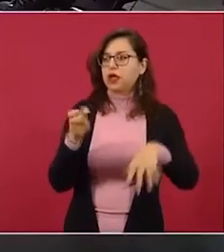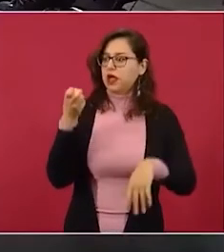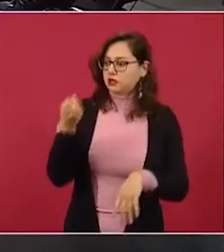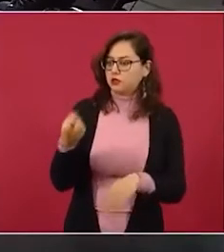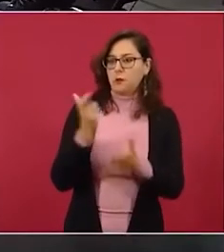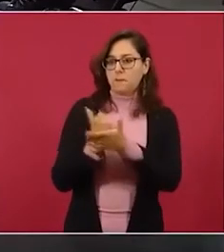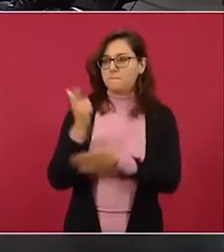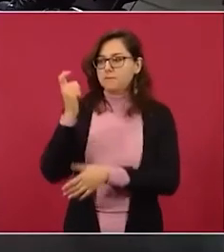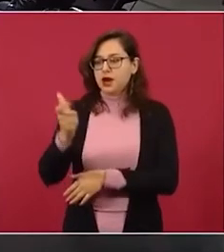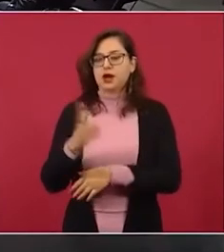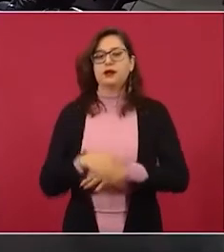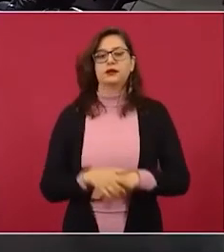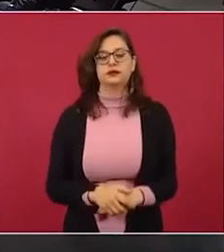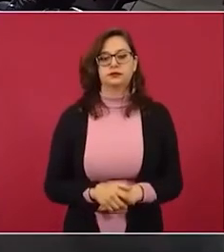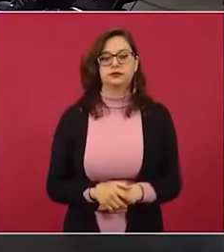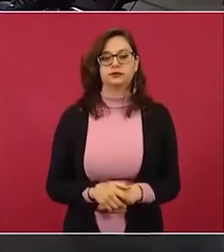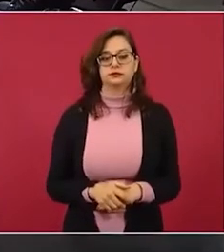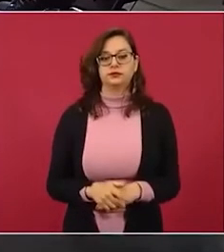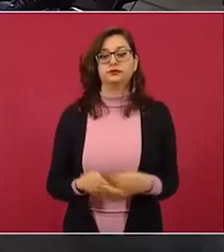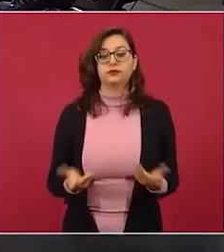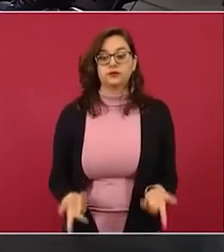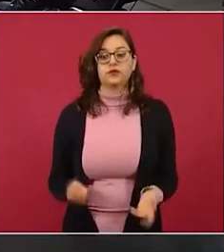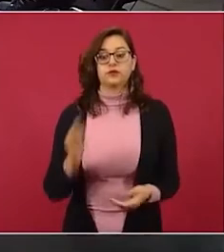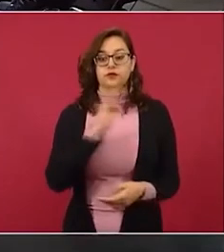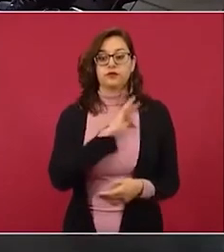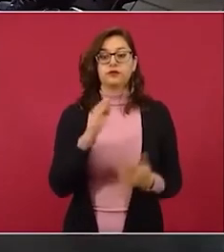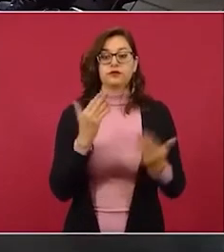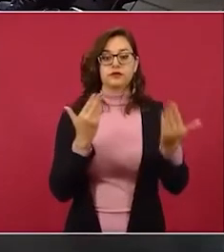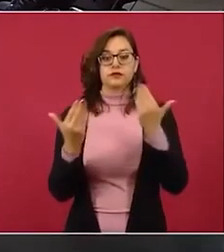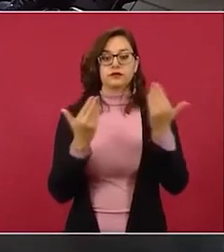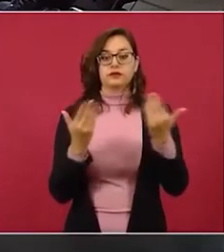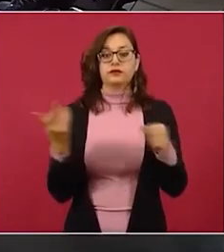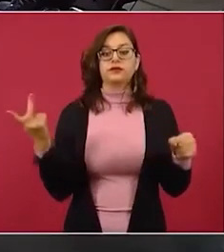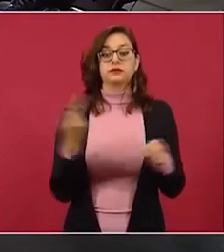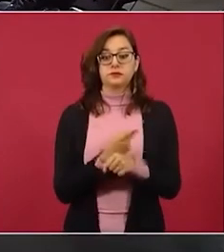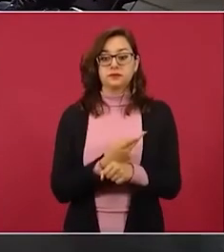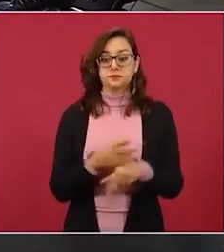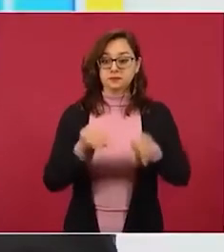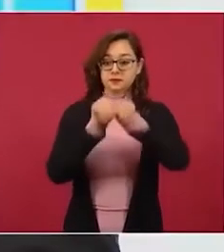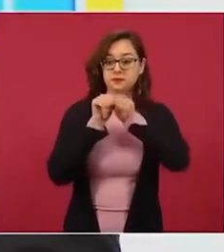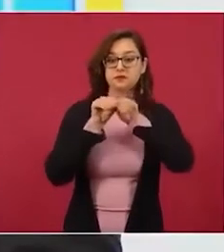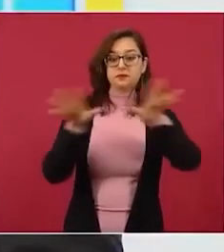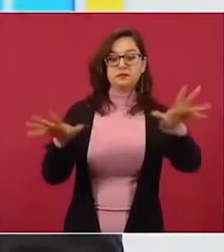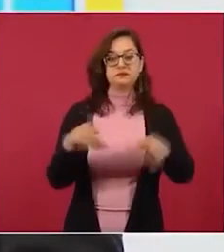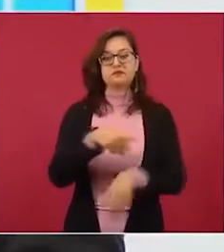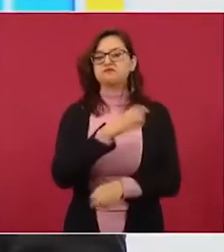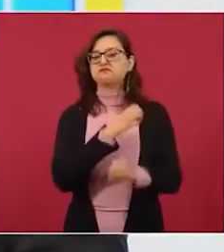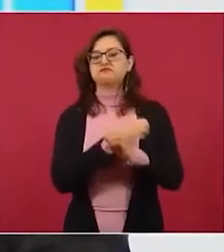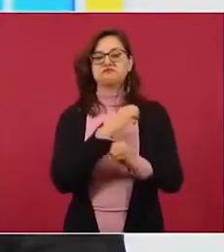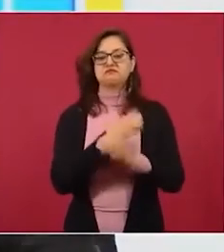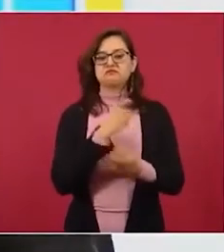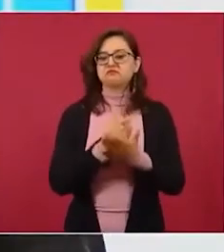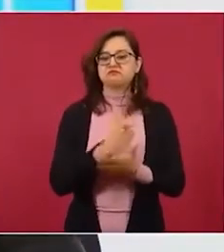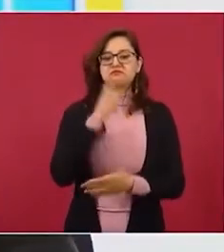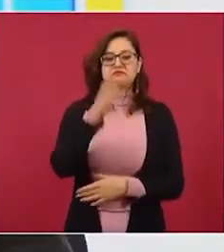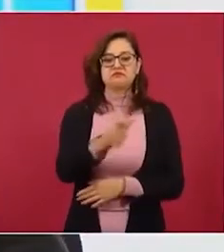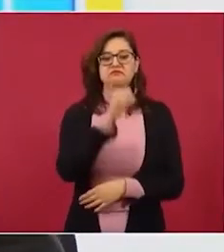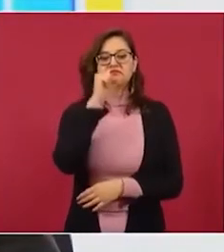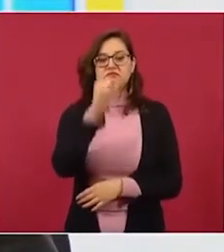podemos estimar cuánto significa este no pago del transporte y son 593 millones en el año